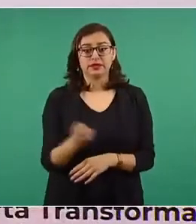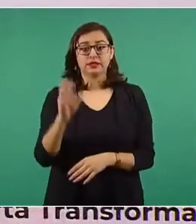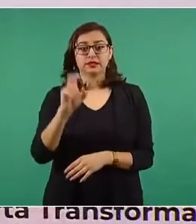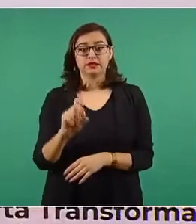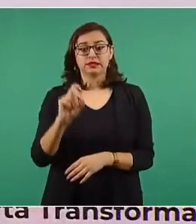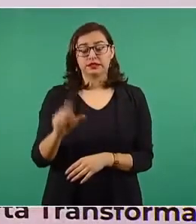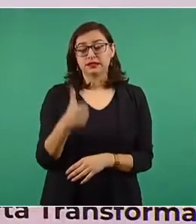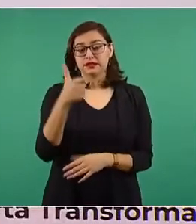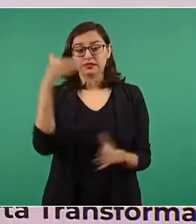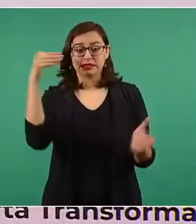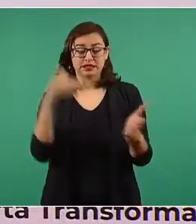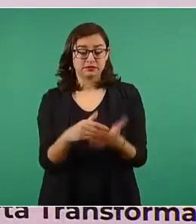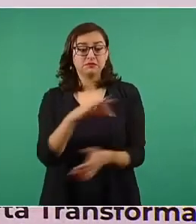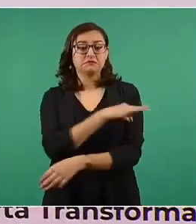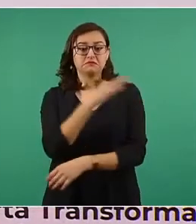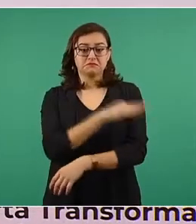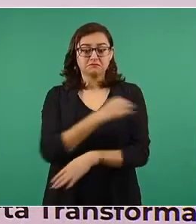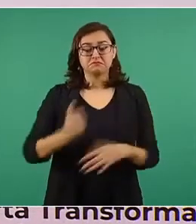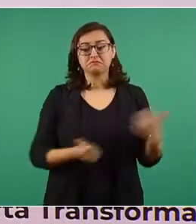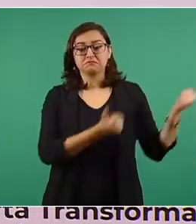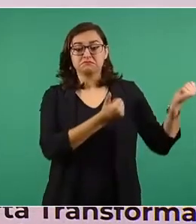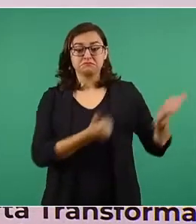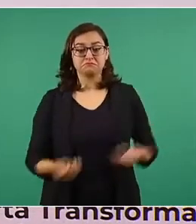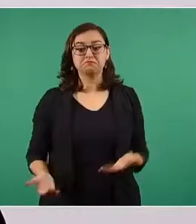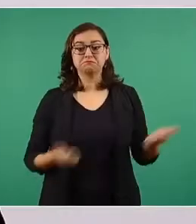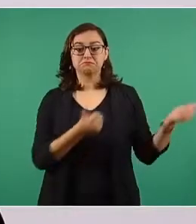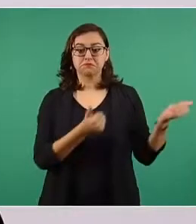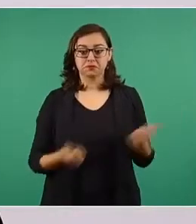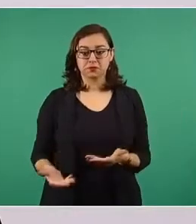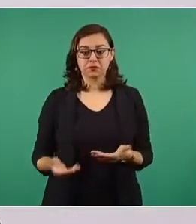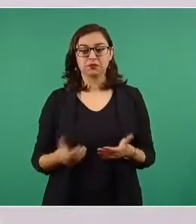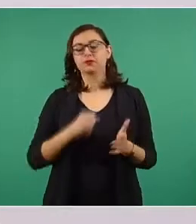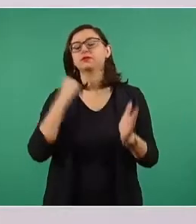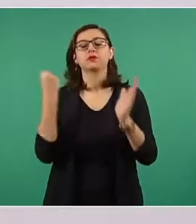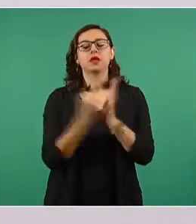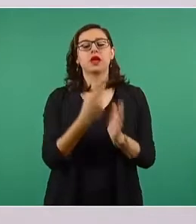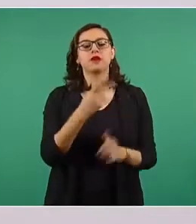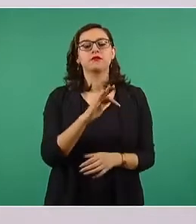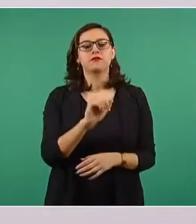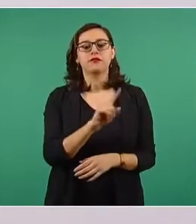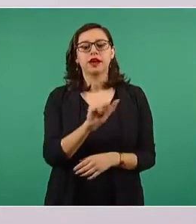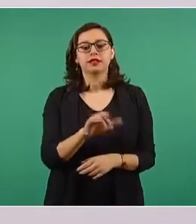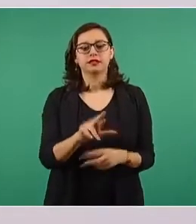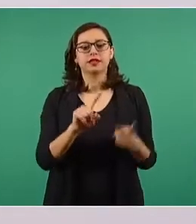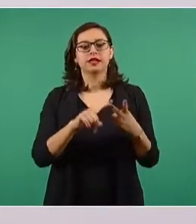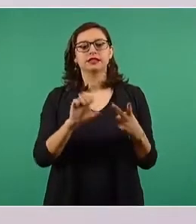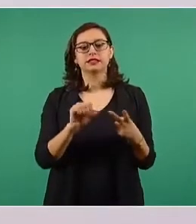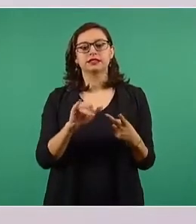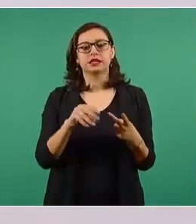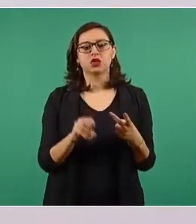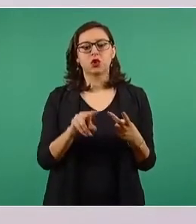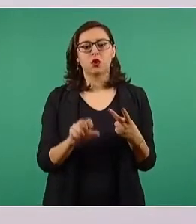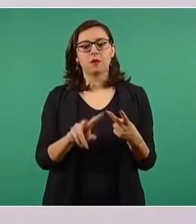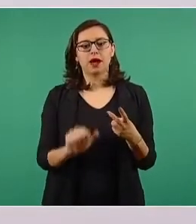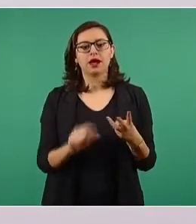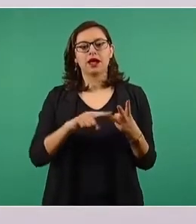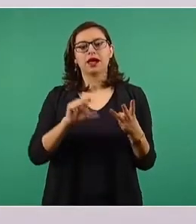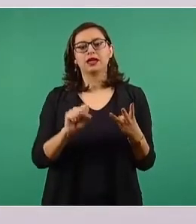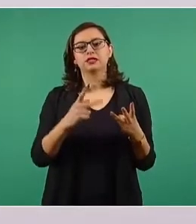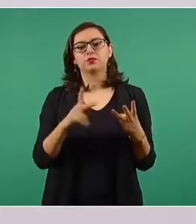mil dosis de vacunas Pfizer, Sinovac, Spunnik, AstraZeneca,